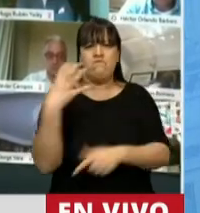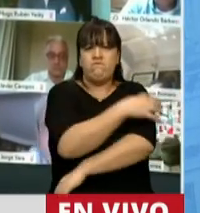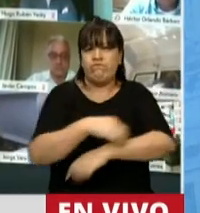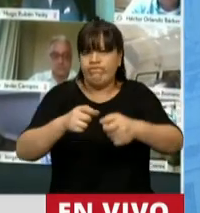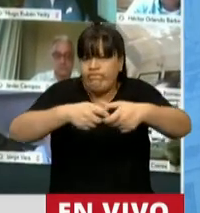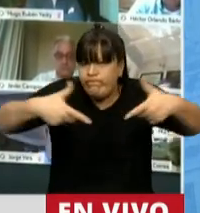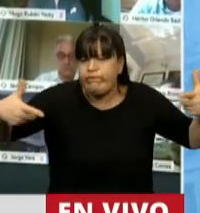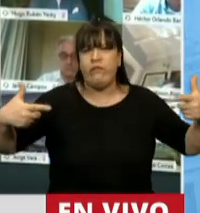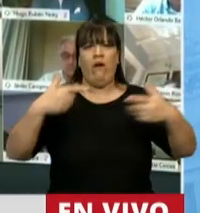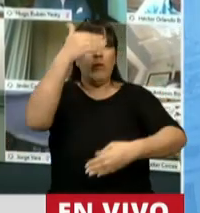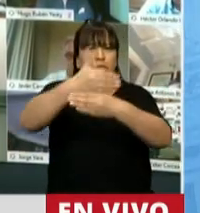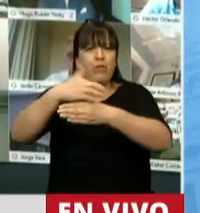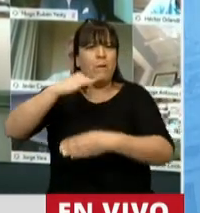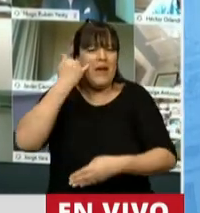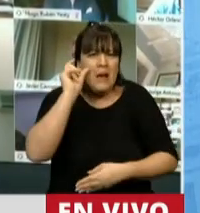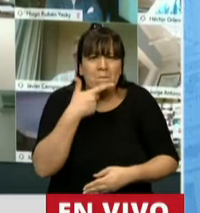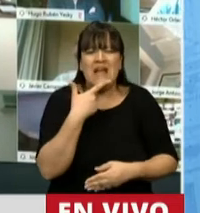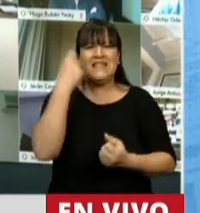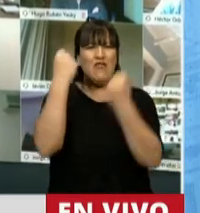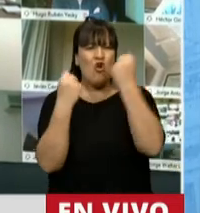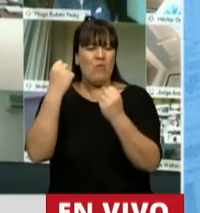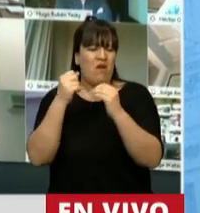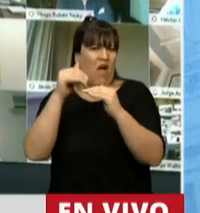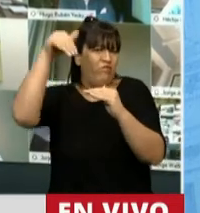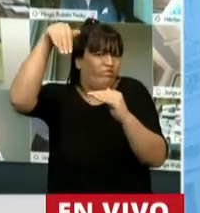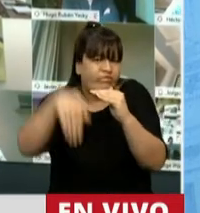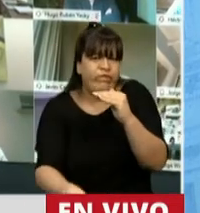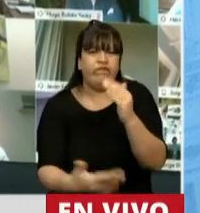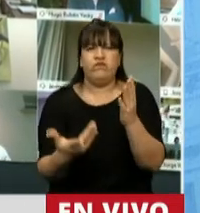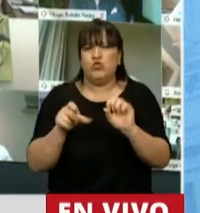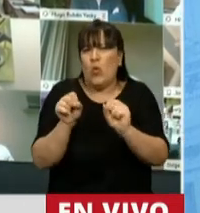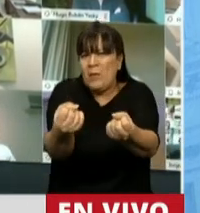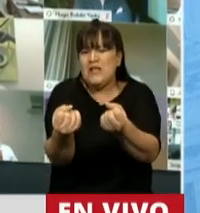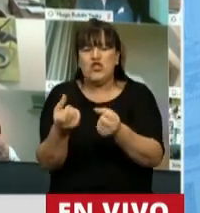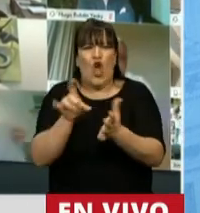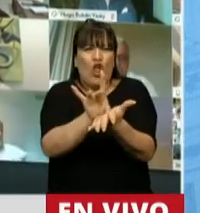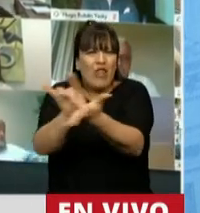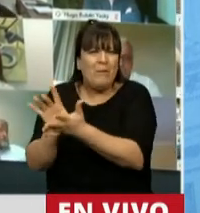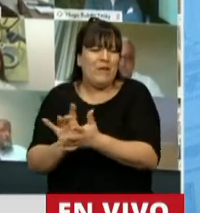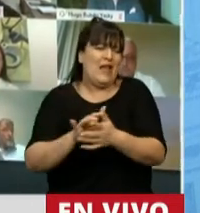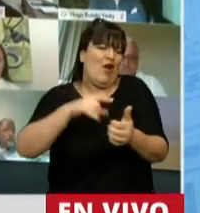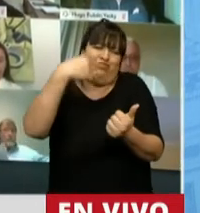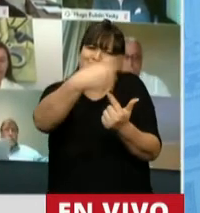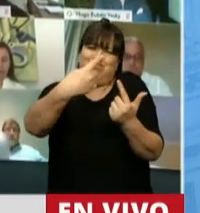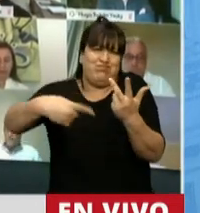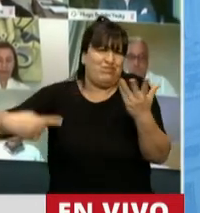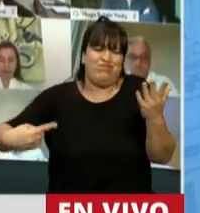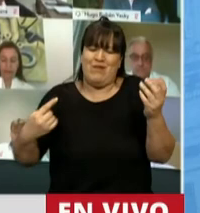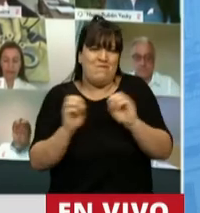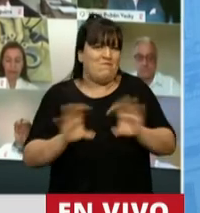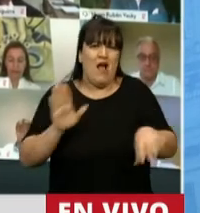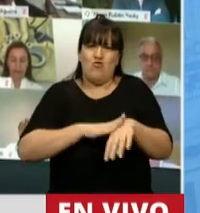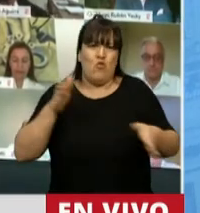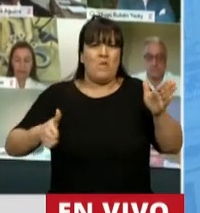cierre de comercios y pymes, eida de la actividad económica, suspensiones, despidos, etcétera, etcétera, etcétera.